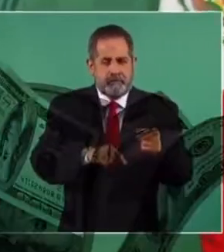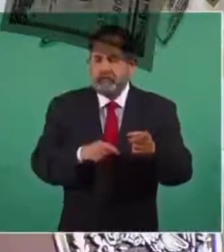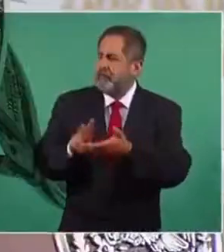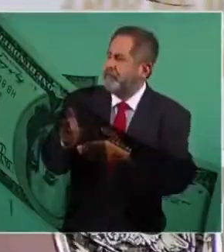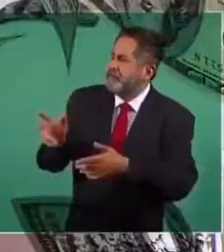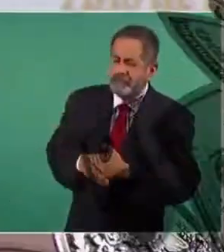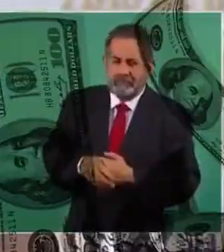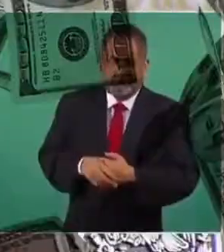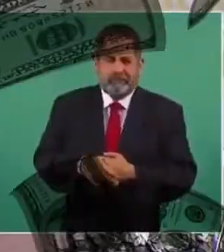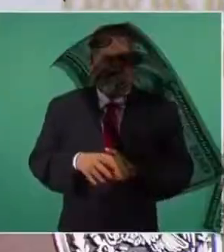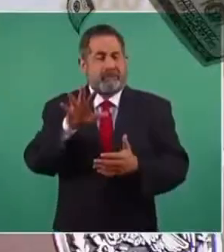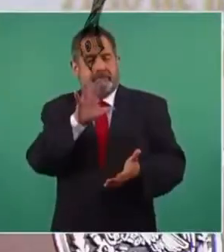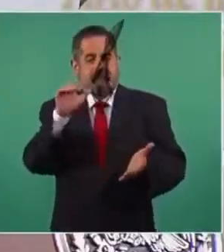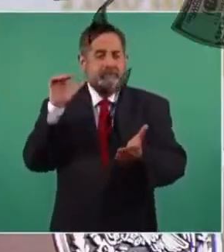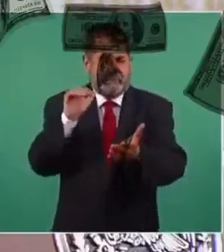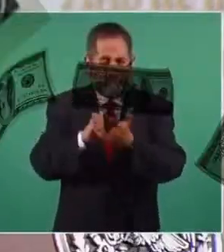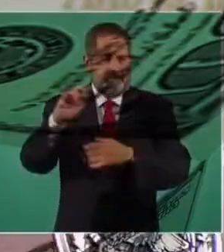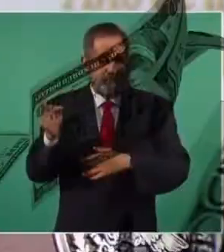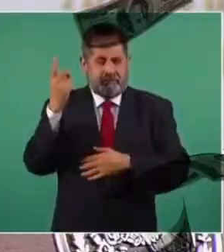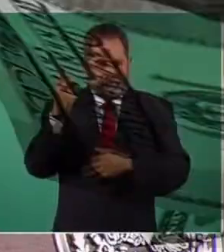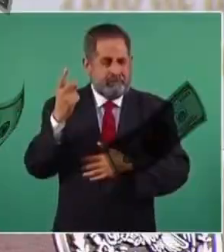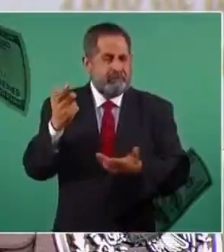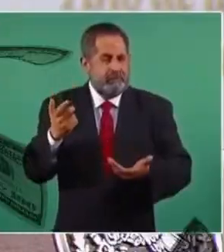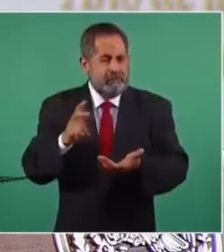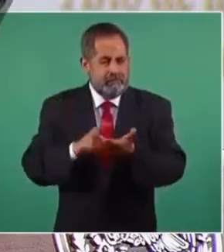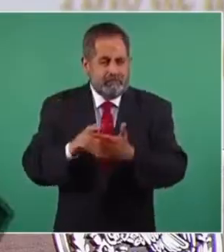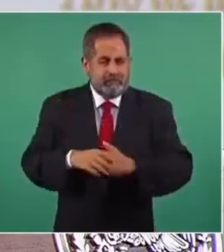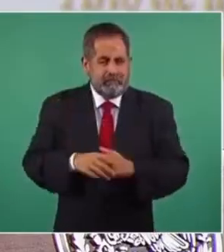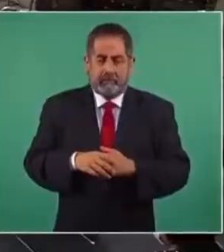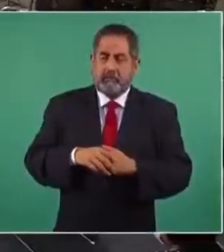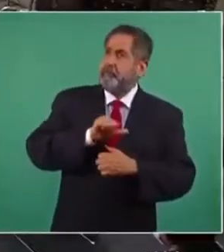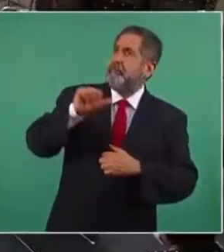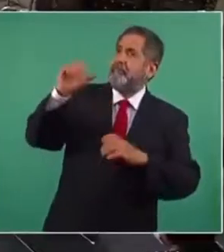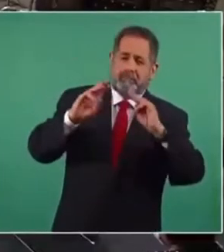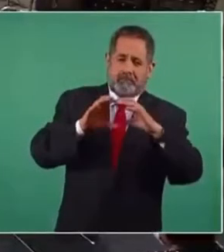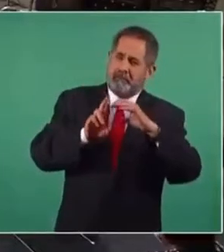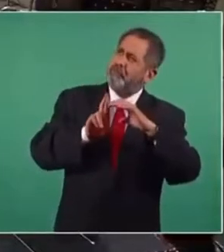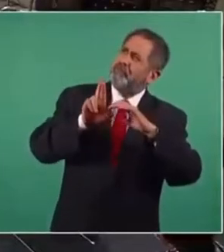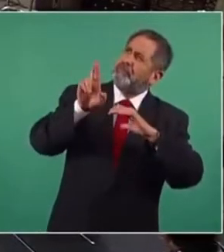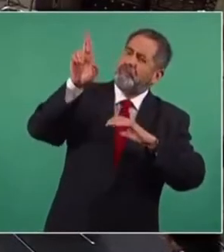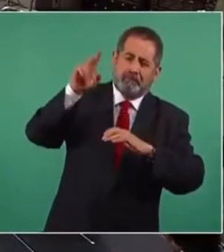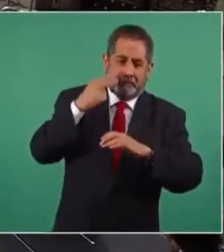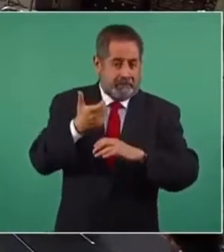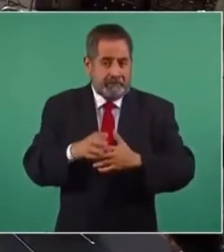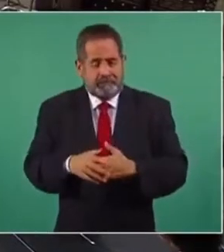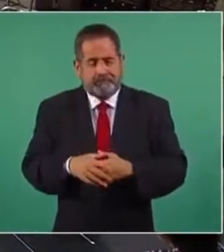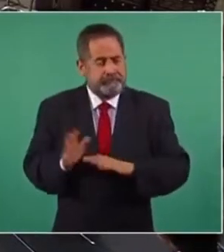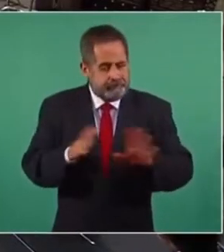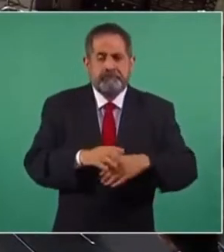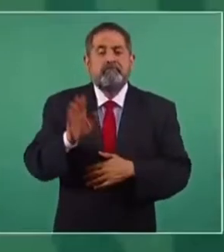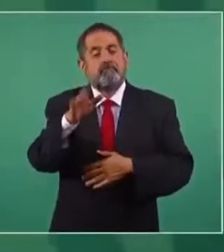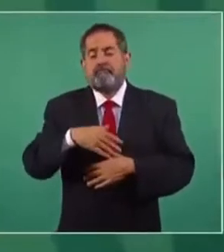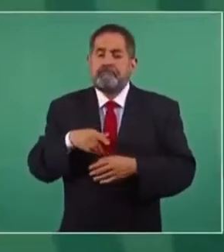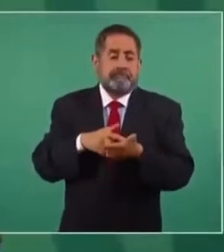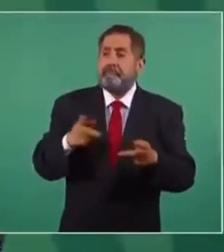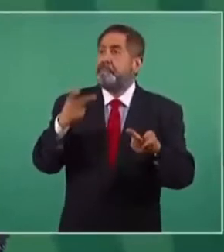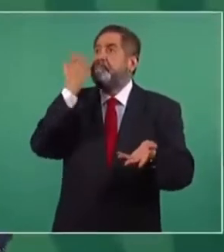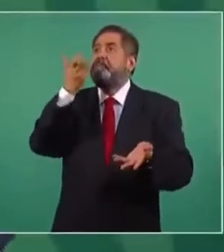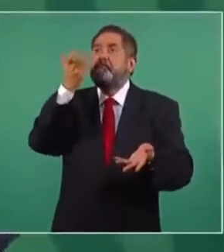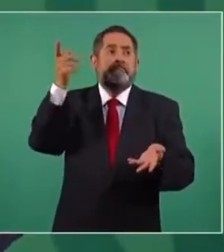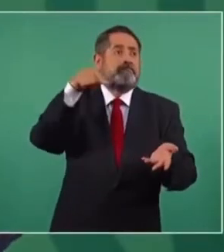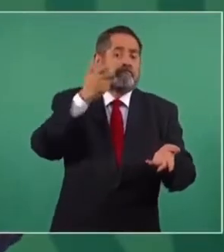¿Cuánto? 500 mil dólares. Un viaje al espacio. Entonces, pues vamos a seguirlo ofreciendo.